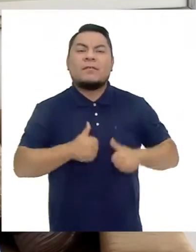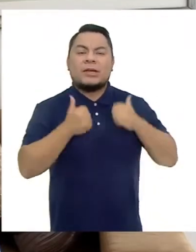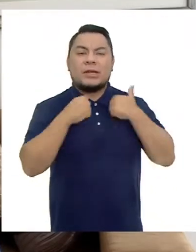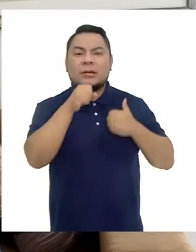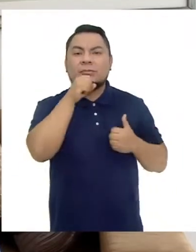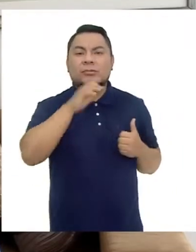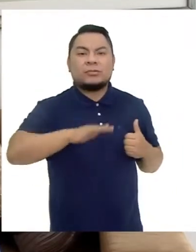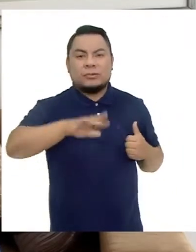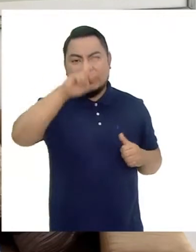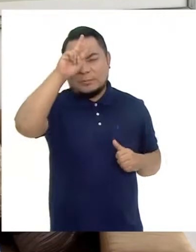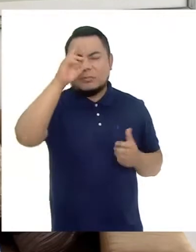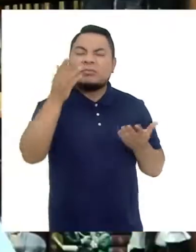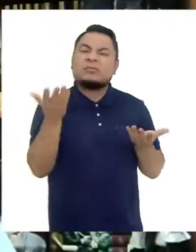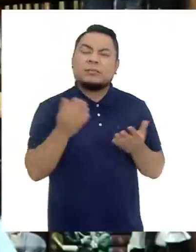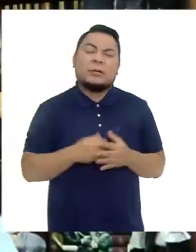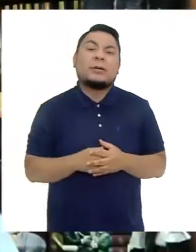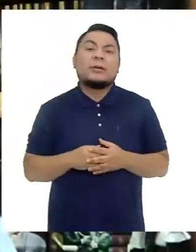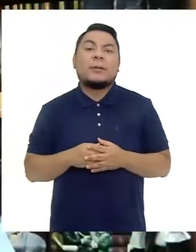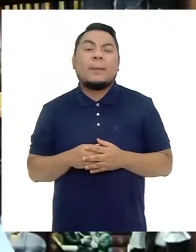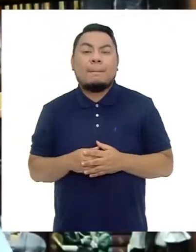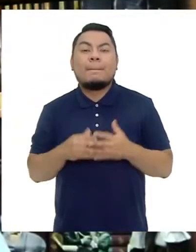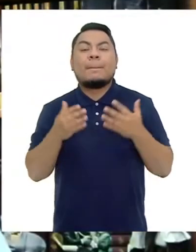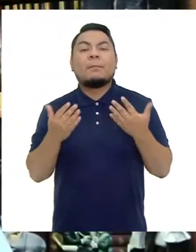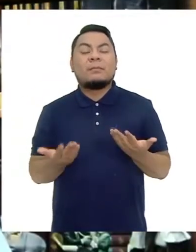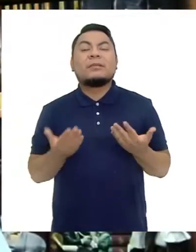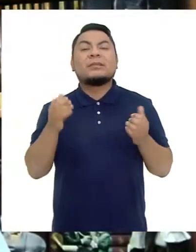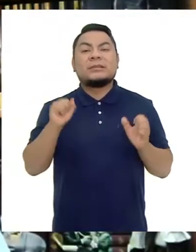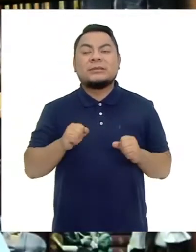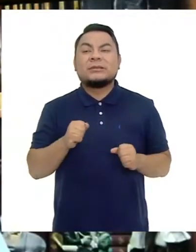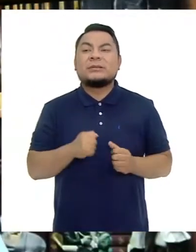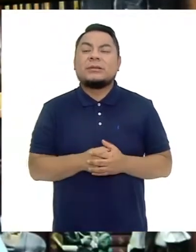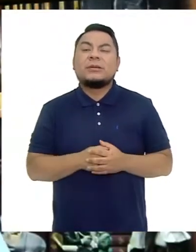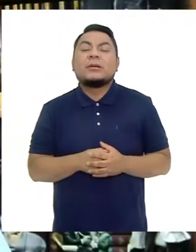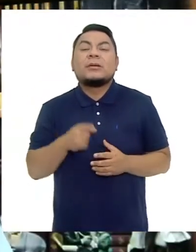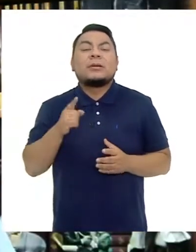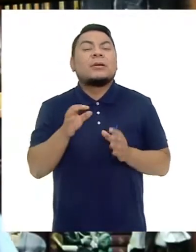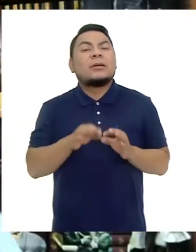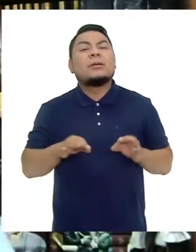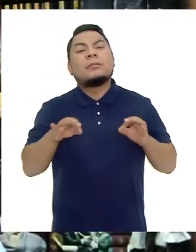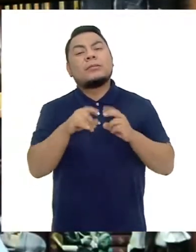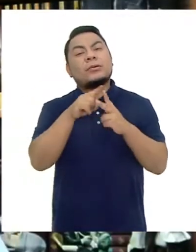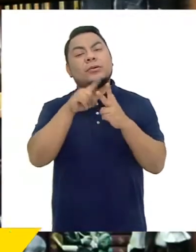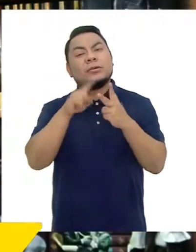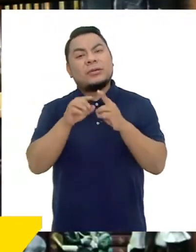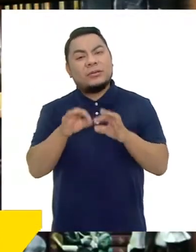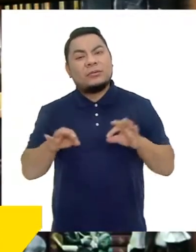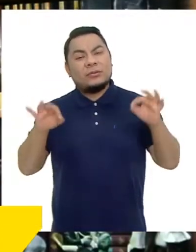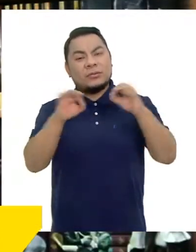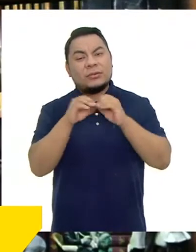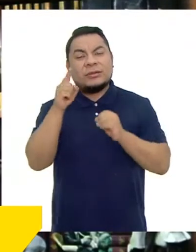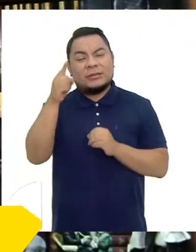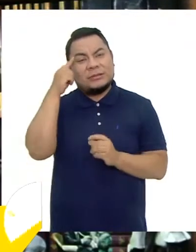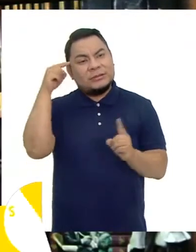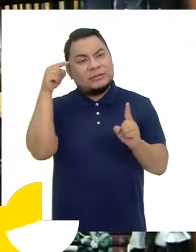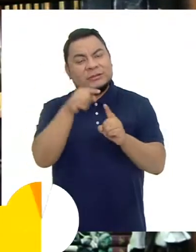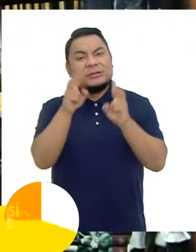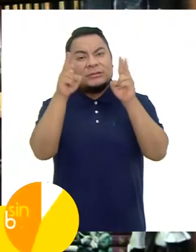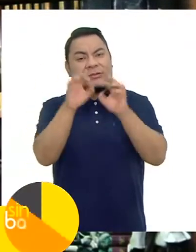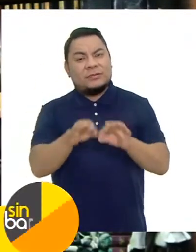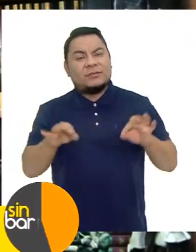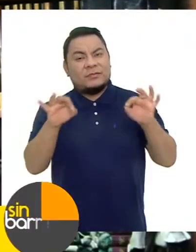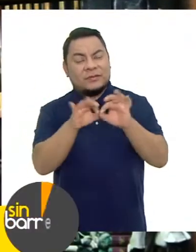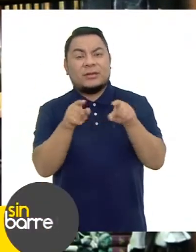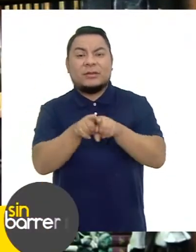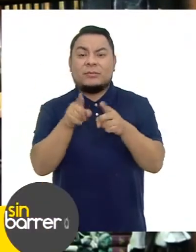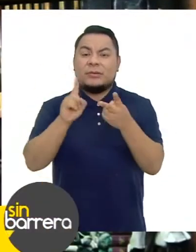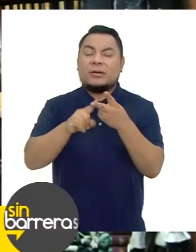adultos mayores En nuestro país? Mira Has planteado Dos aspectos importantes Gina El aspecto familiar Y has